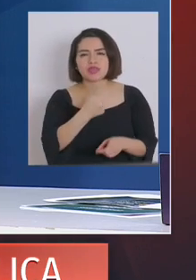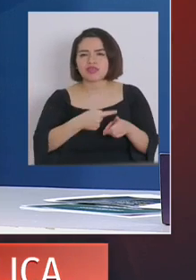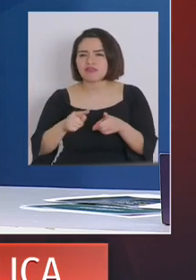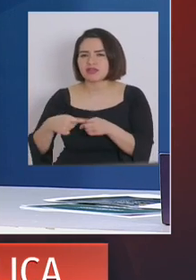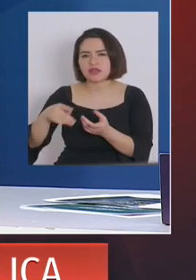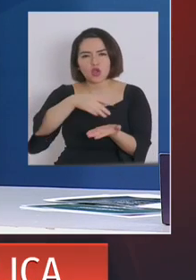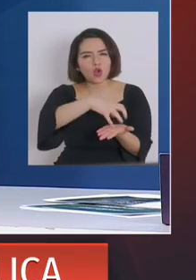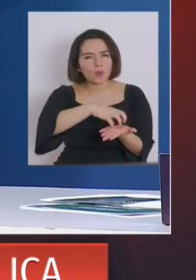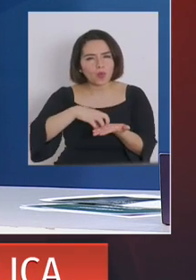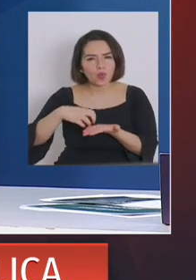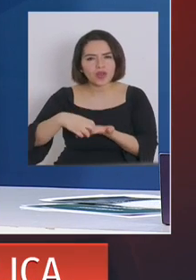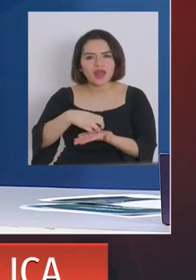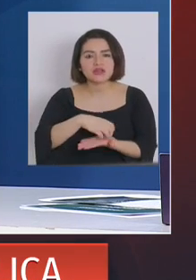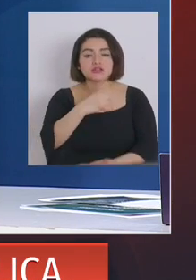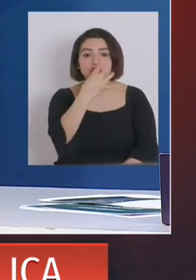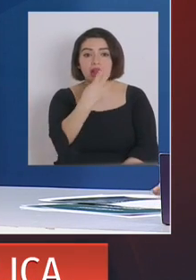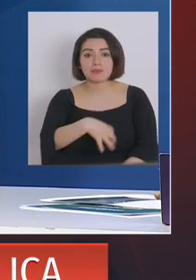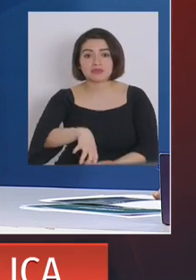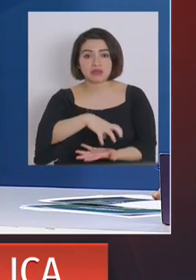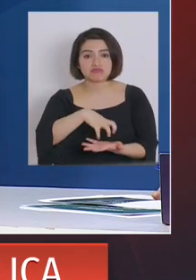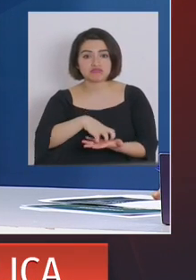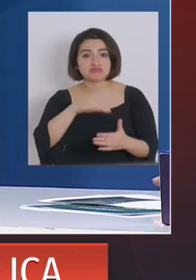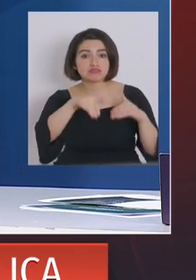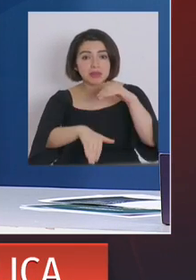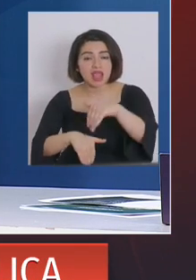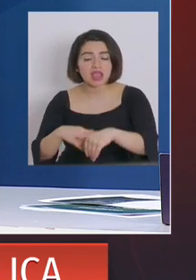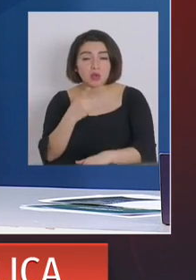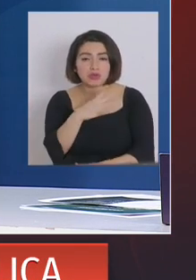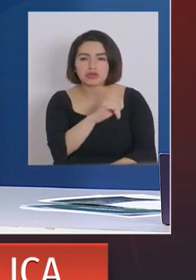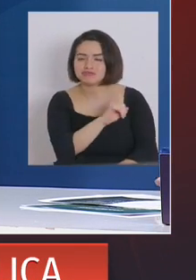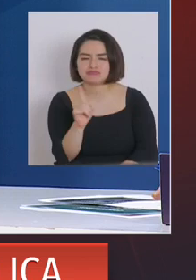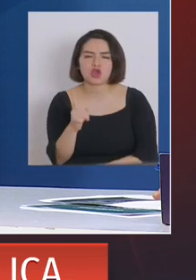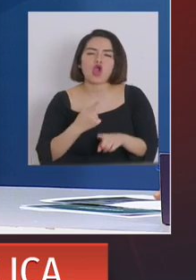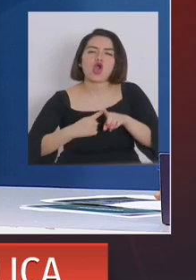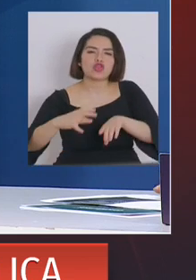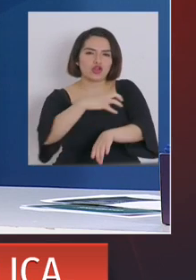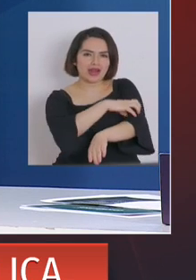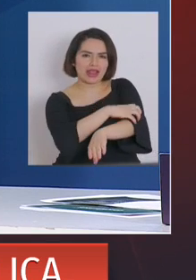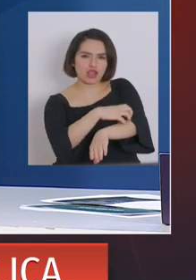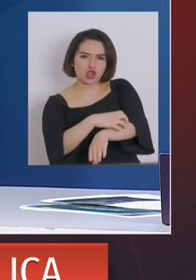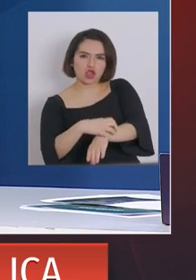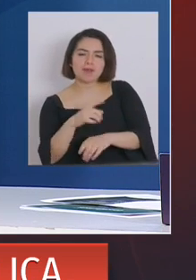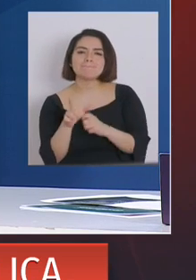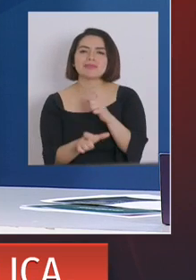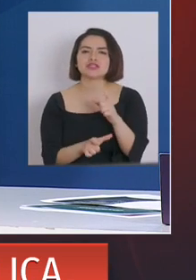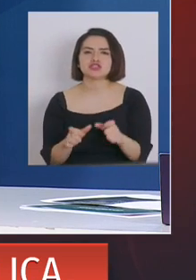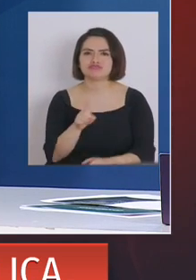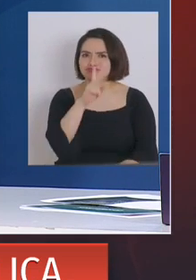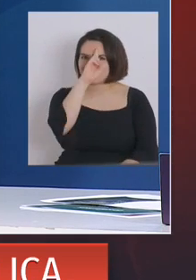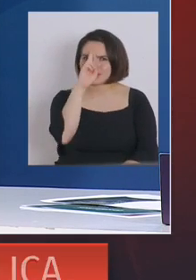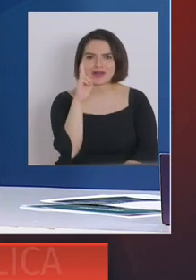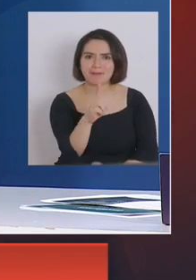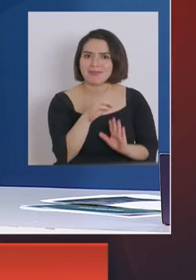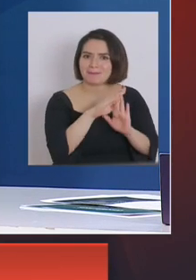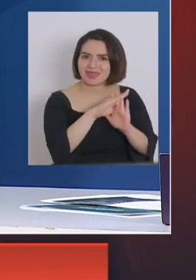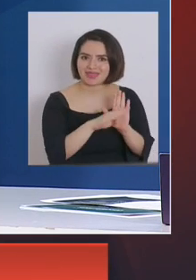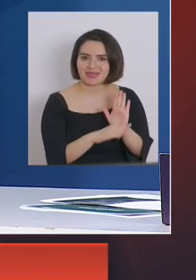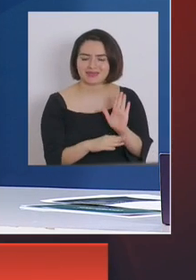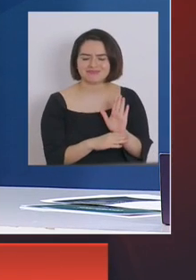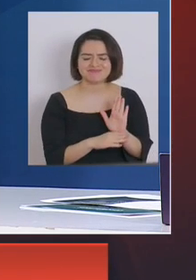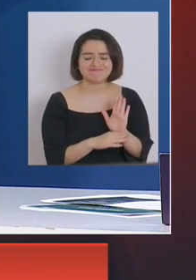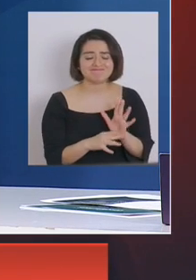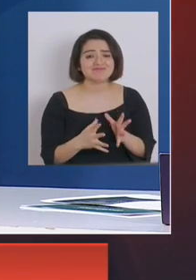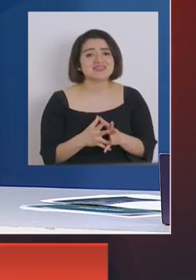comunas, no solamente en del litoral, sino que también en otras regiones donde las personas no están respetando las medidas nos parecen